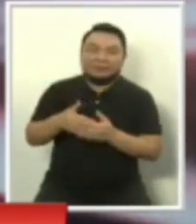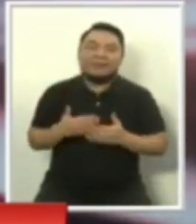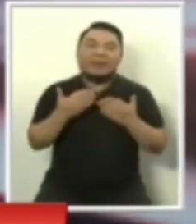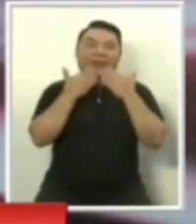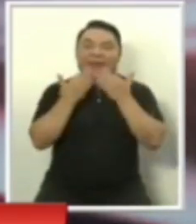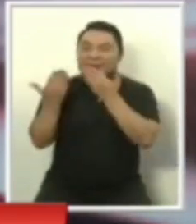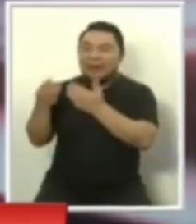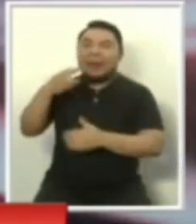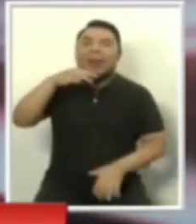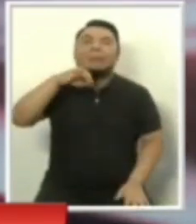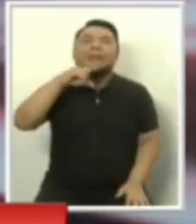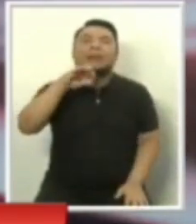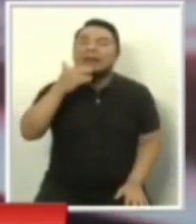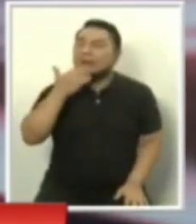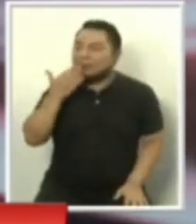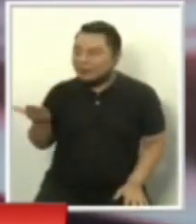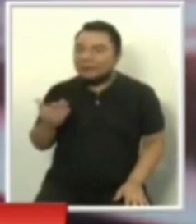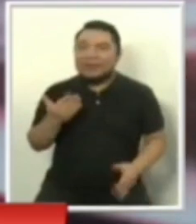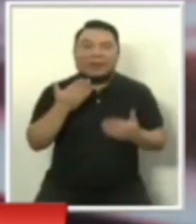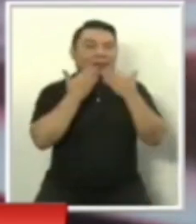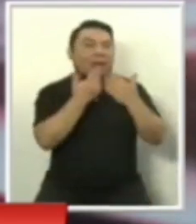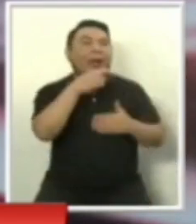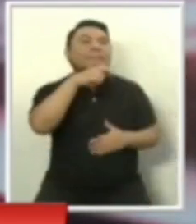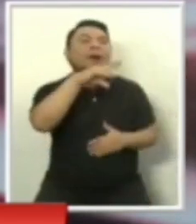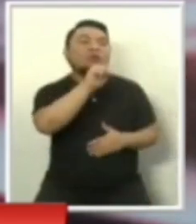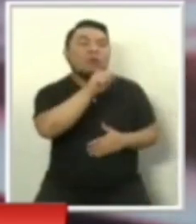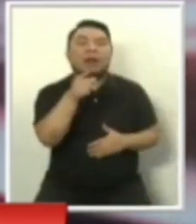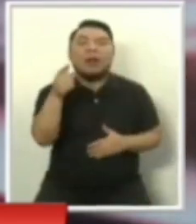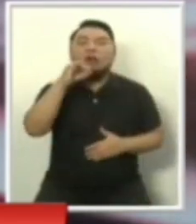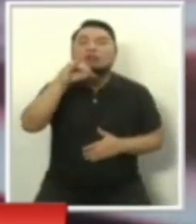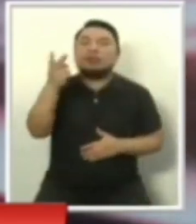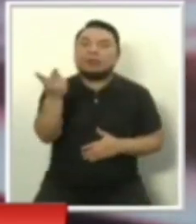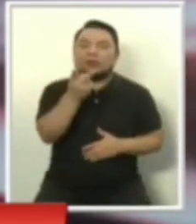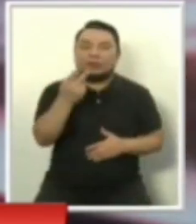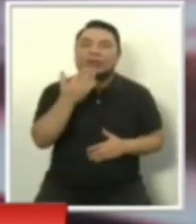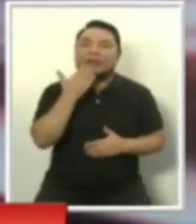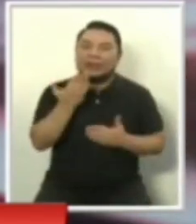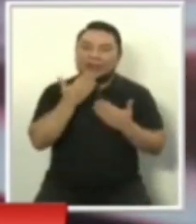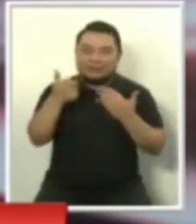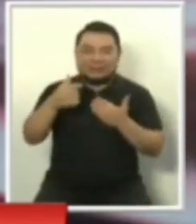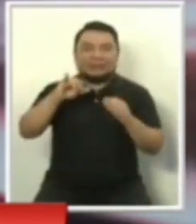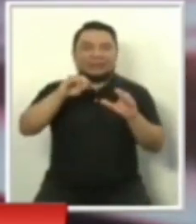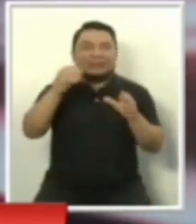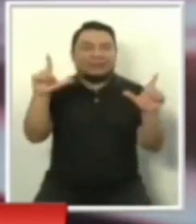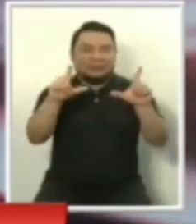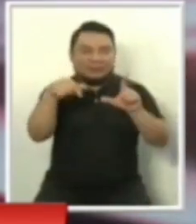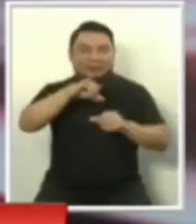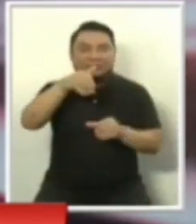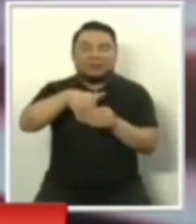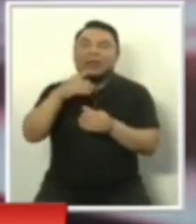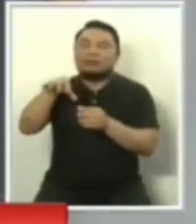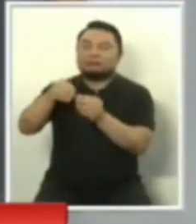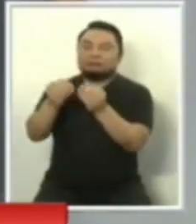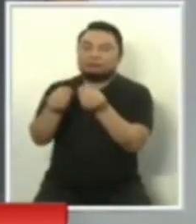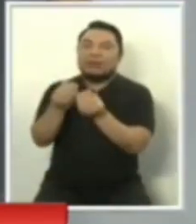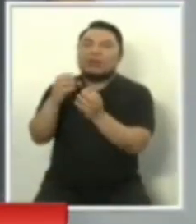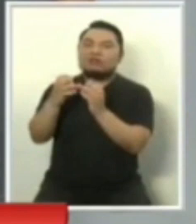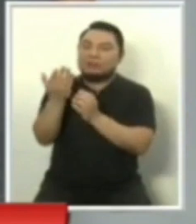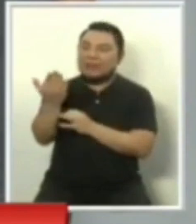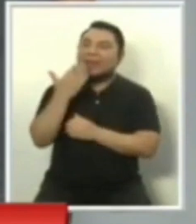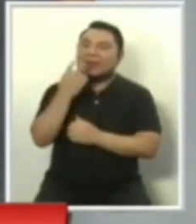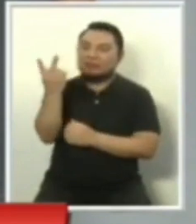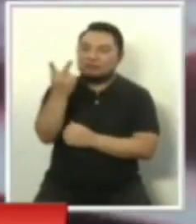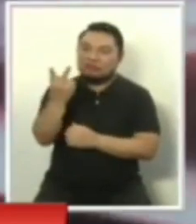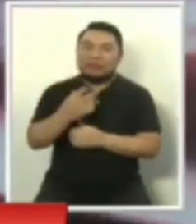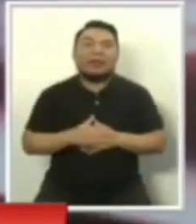por acompañarnos, gracias a Paloma Barreto y Jairo Córdoba, colegas, además, acá del canal del Jurado Nacional de Elecciones, gracias a todo el